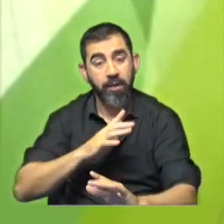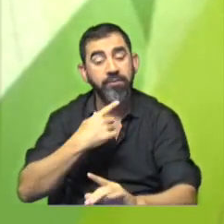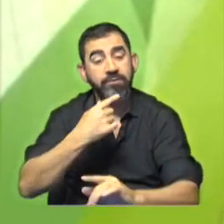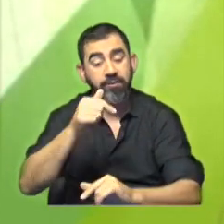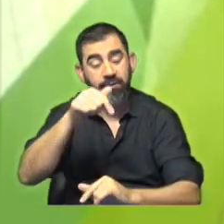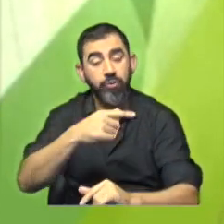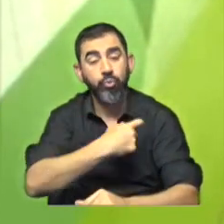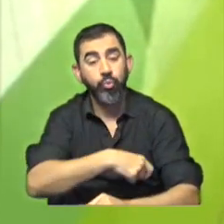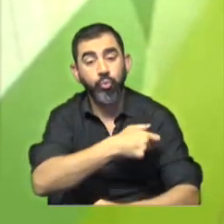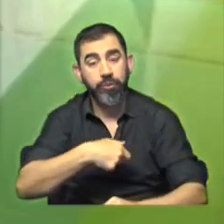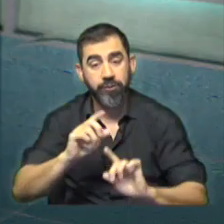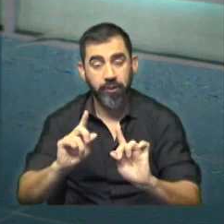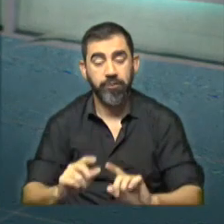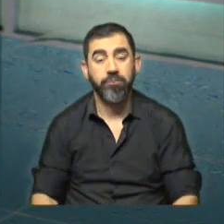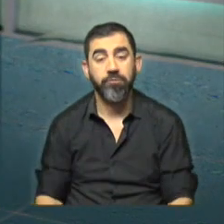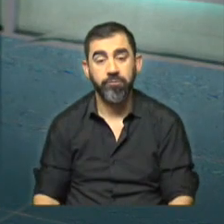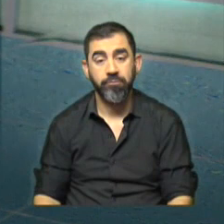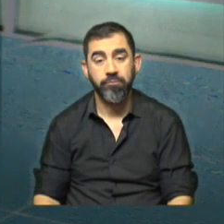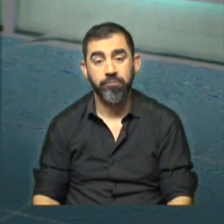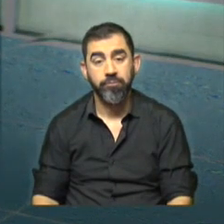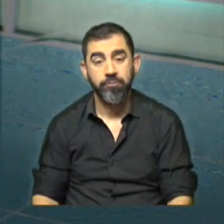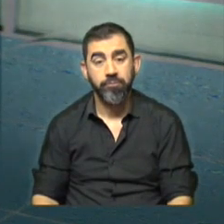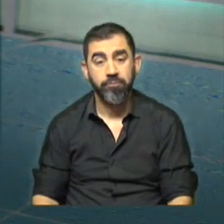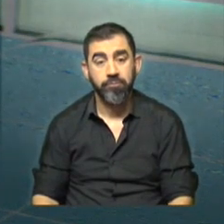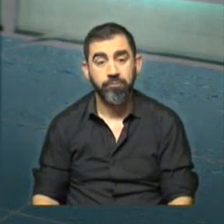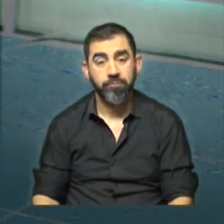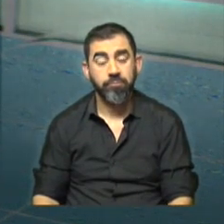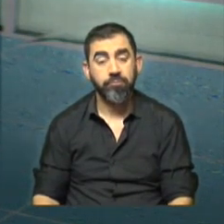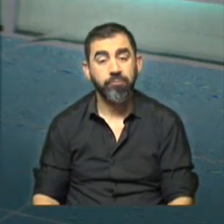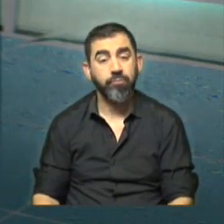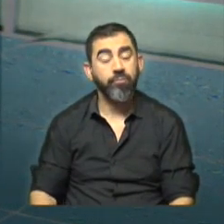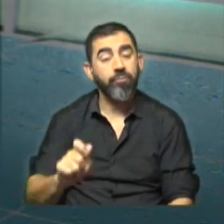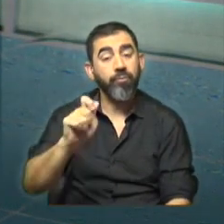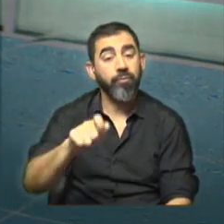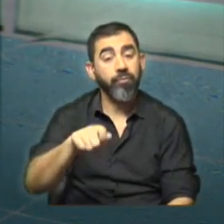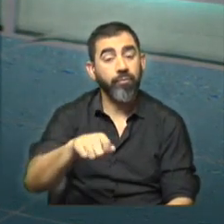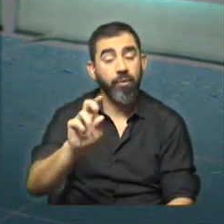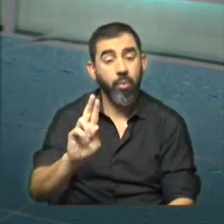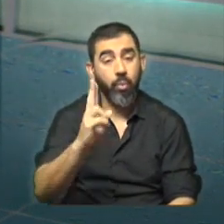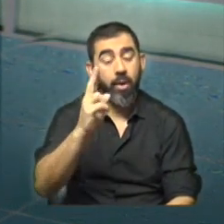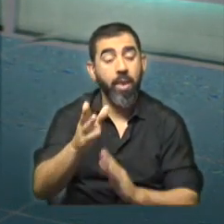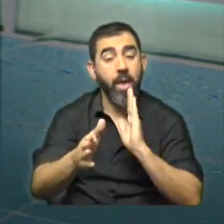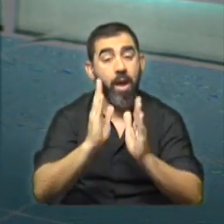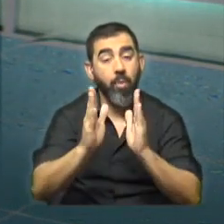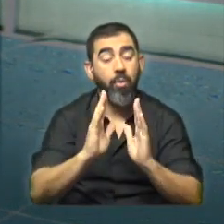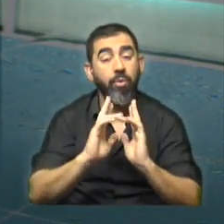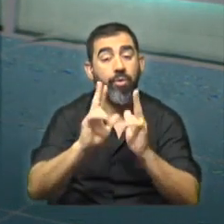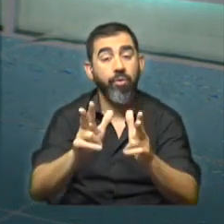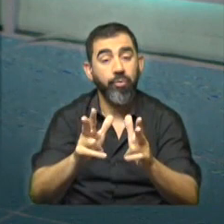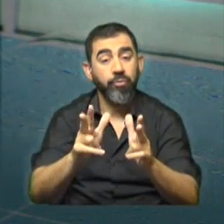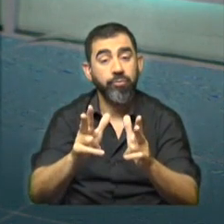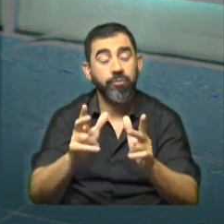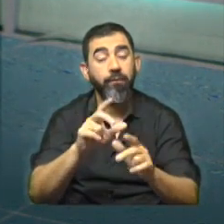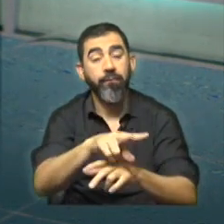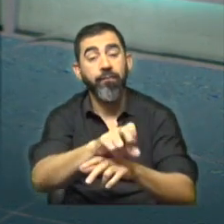en Suiza. Y justamente sobre el fallo judicial en nuestro país, el abogado citó la conclusión de